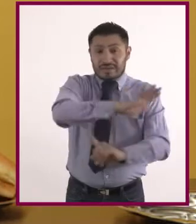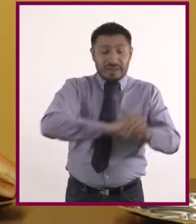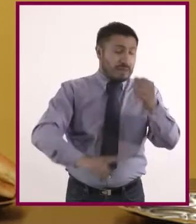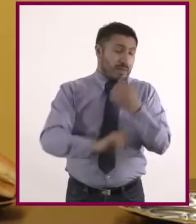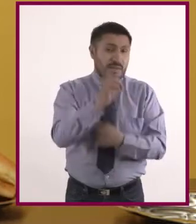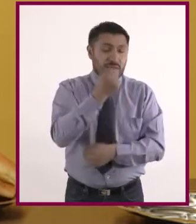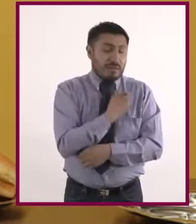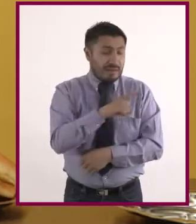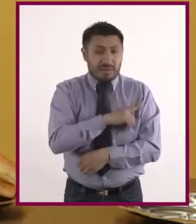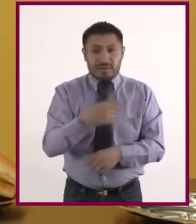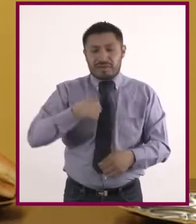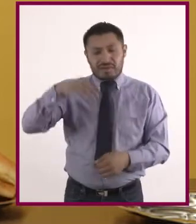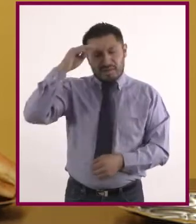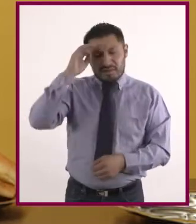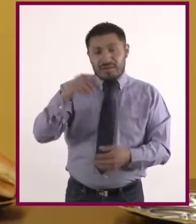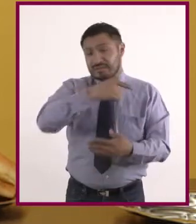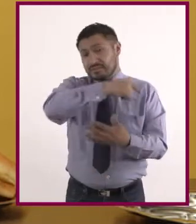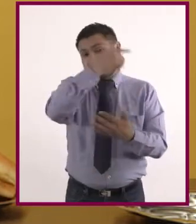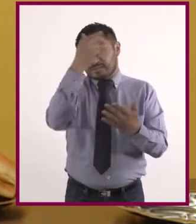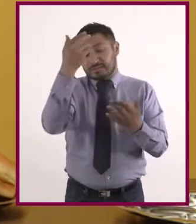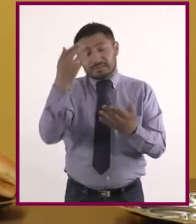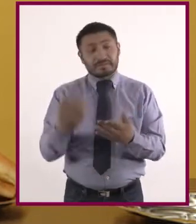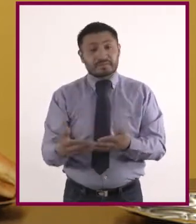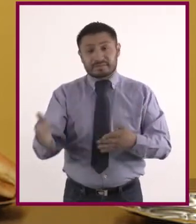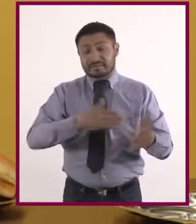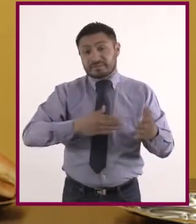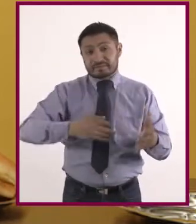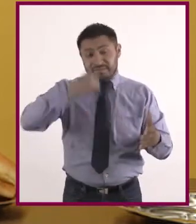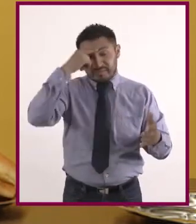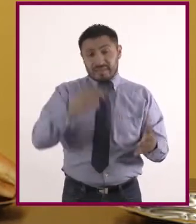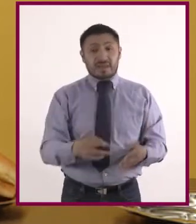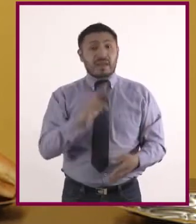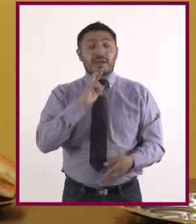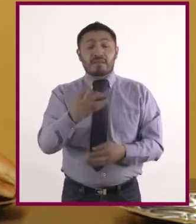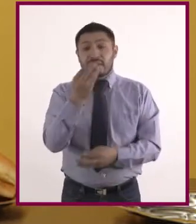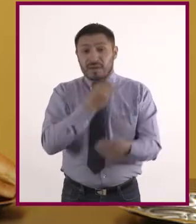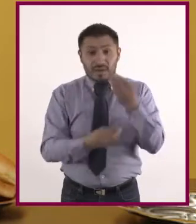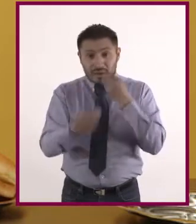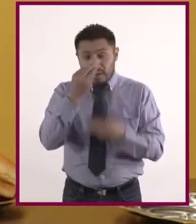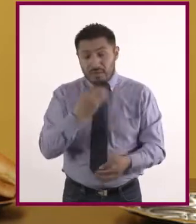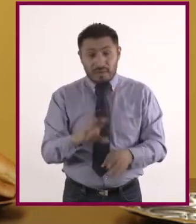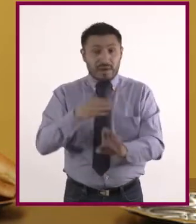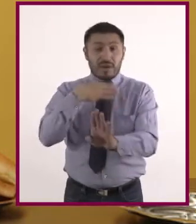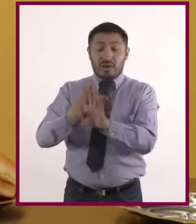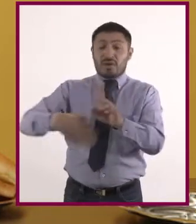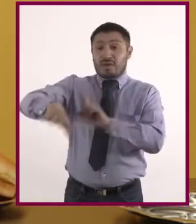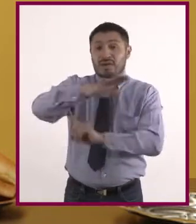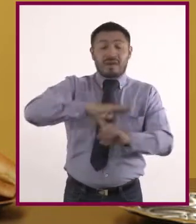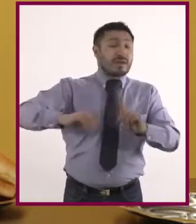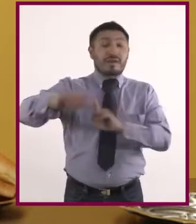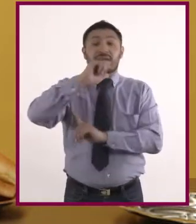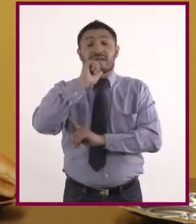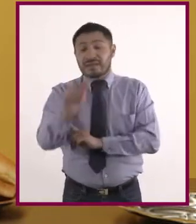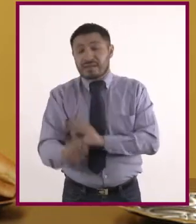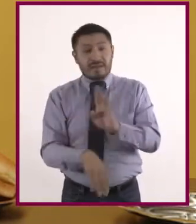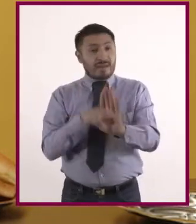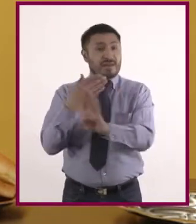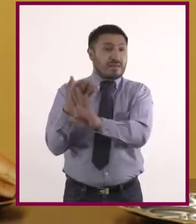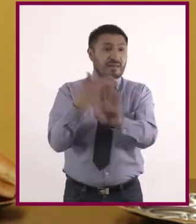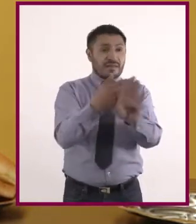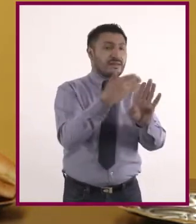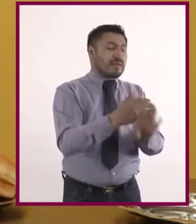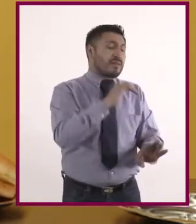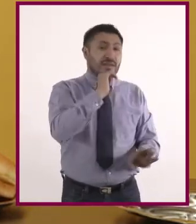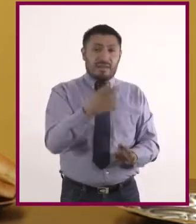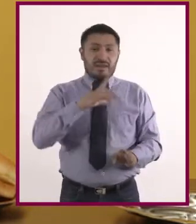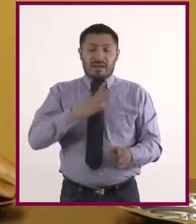pensé en traerles una receta que es una deliciosa alternativa para alimentarnos adecuadamente, sin contaminar el planeta, sin maltratar a nadie y que contiene